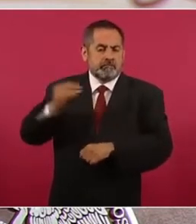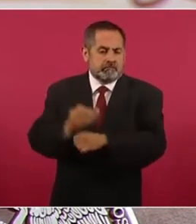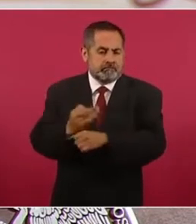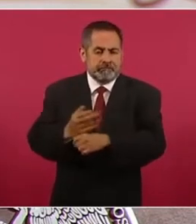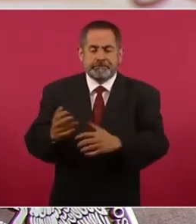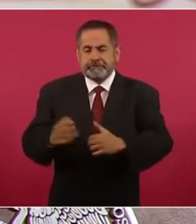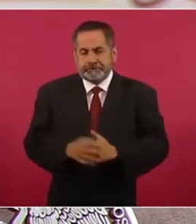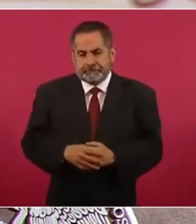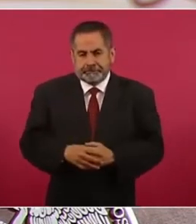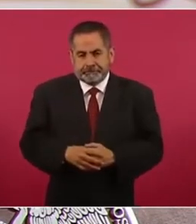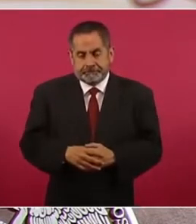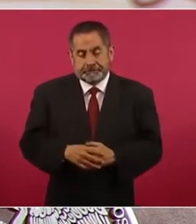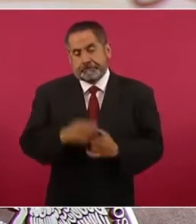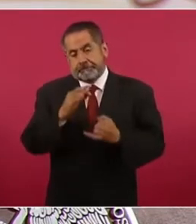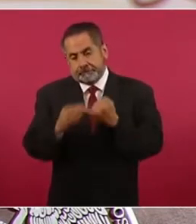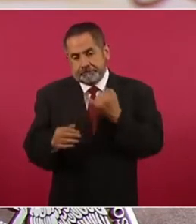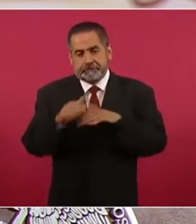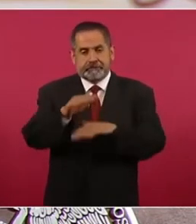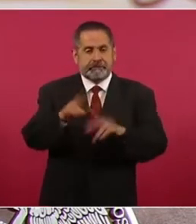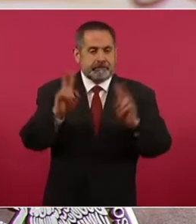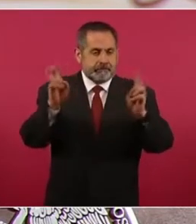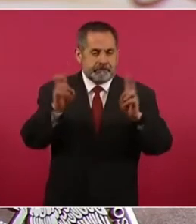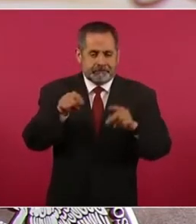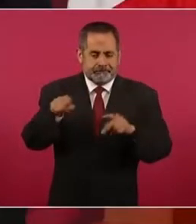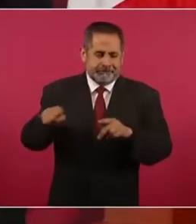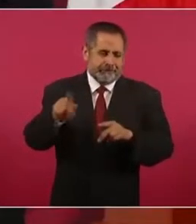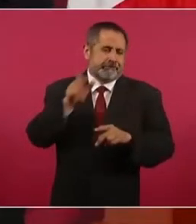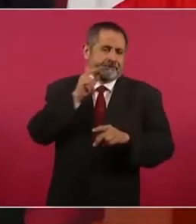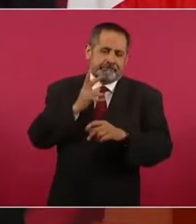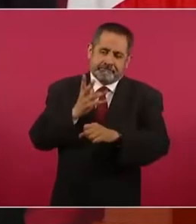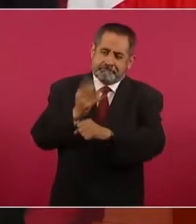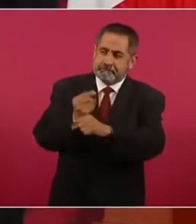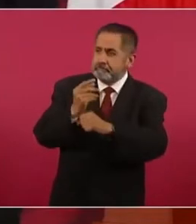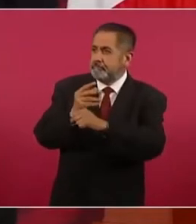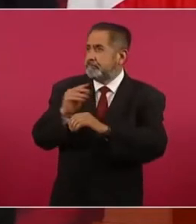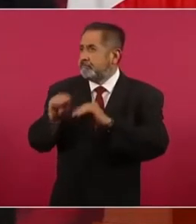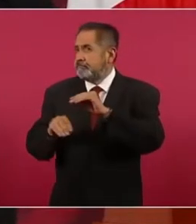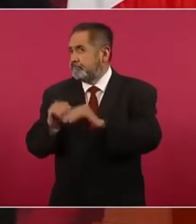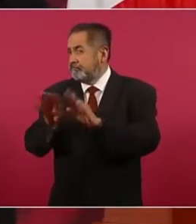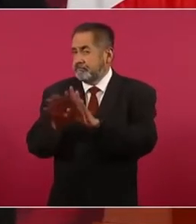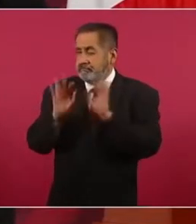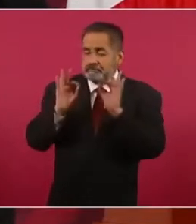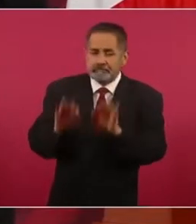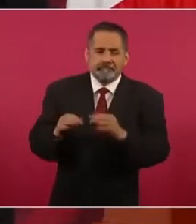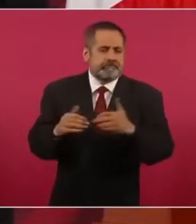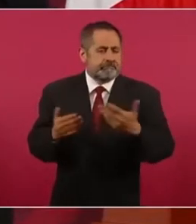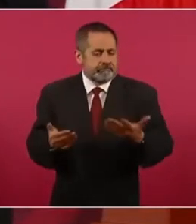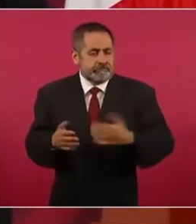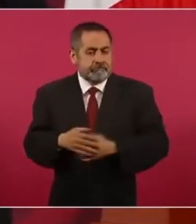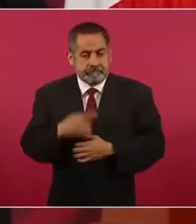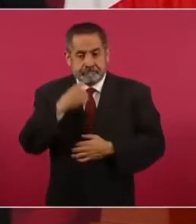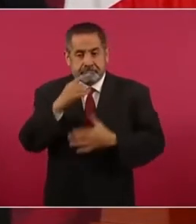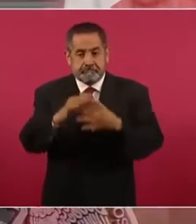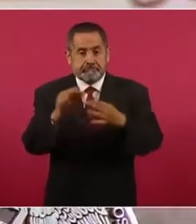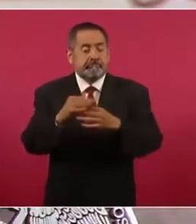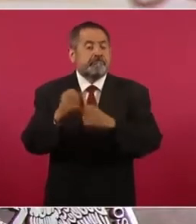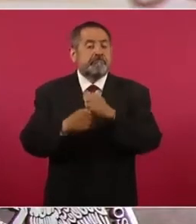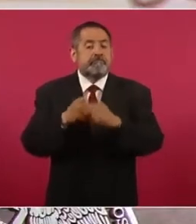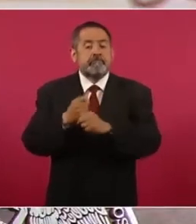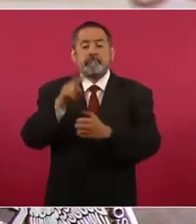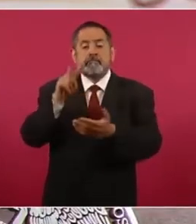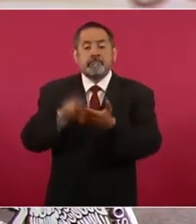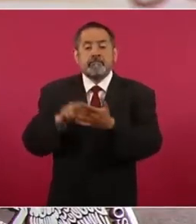Finalmente, y relativo al tema de mantenimiento y rehabilitación de instalaciones, se precisa que en 2021